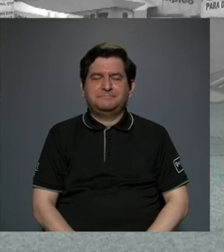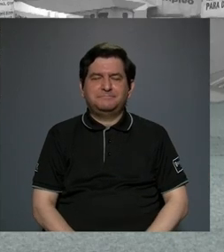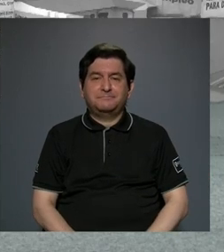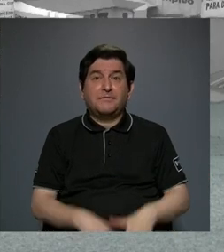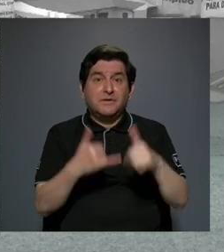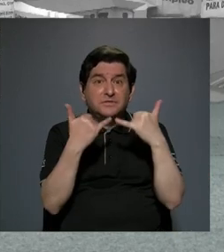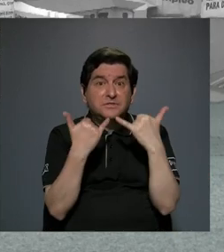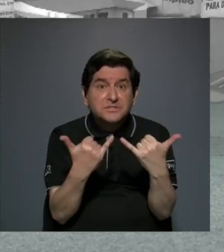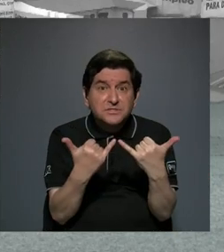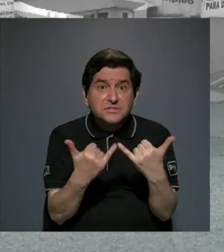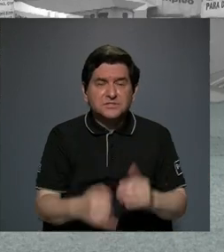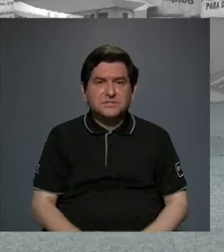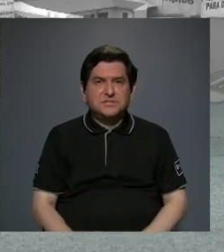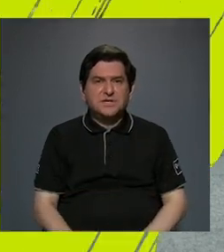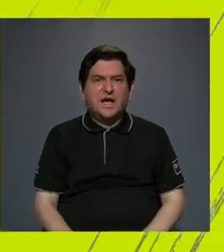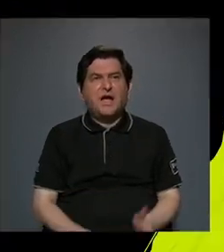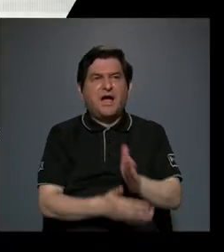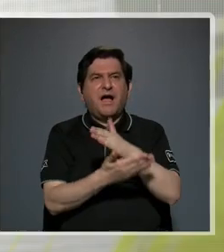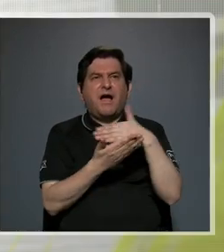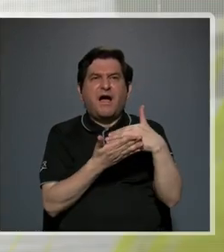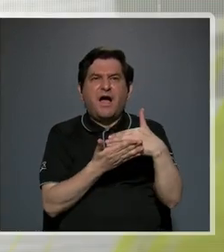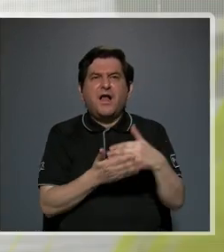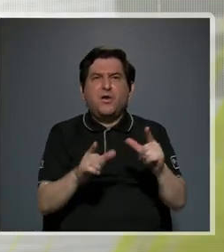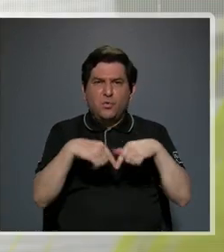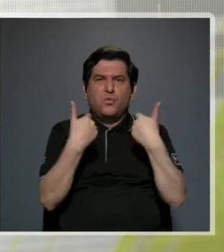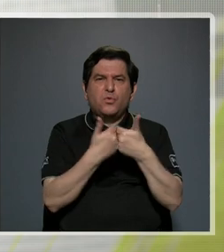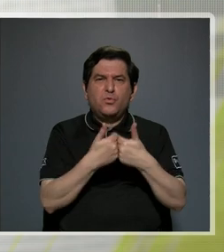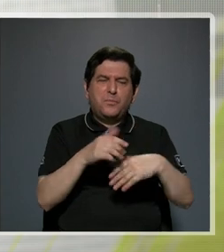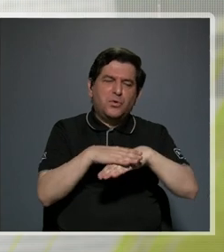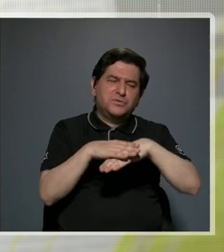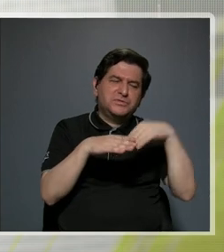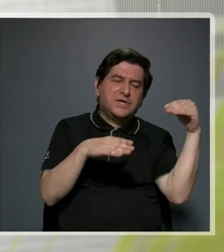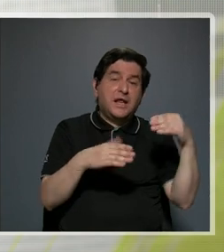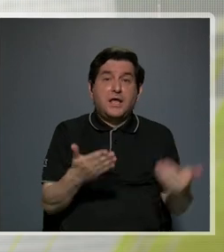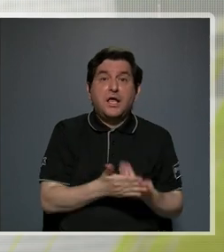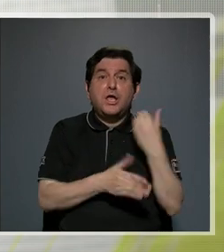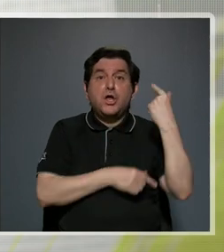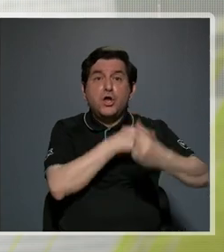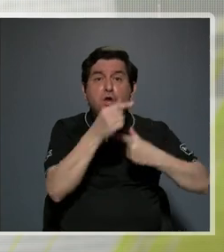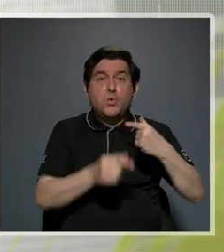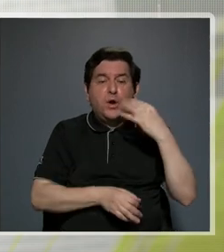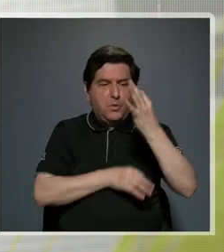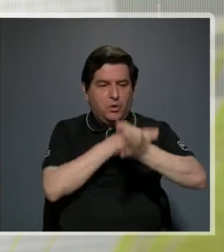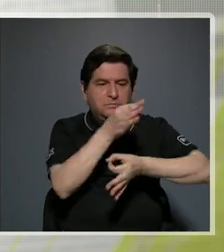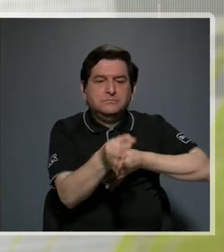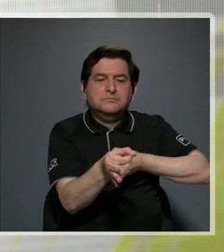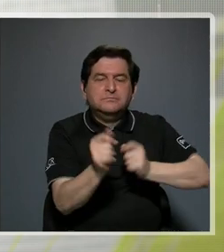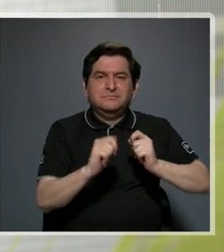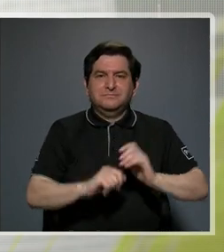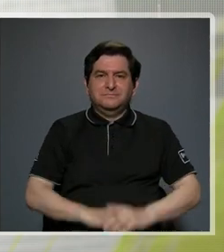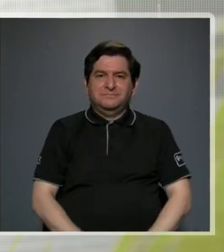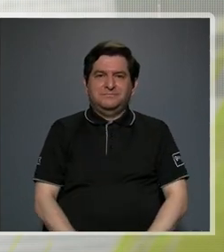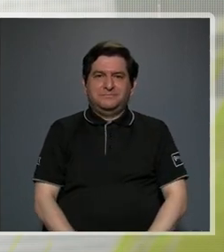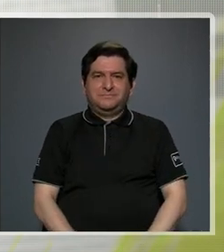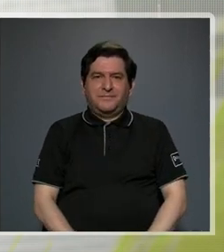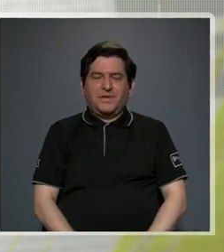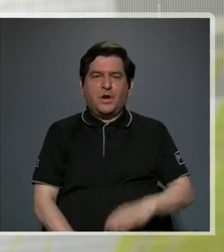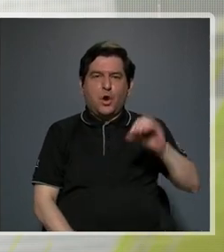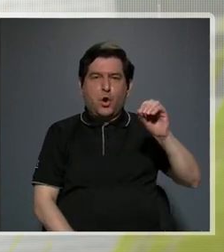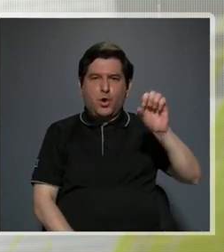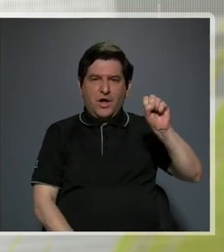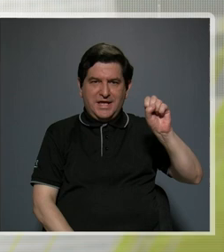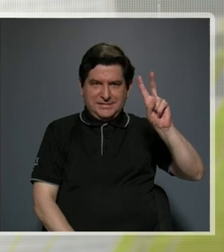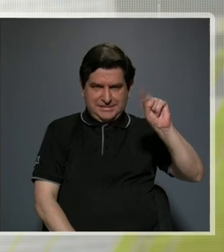de hecho ya van de salida algunos y hay nuevas generaciones tomando sus lugares. Una vez que la Orquesta